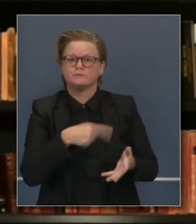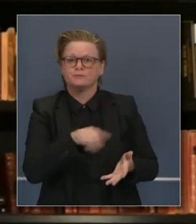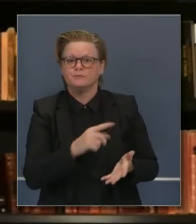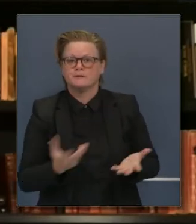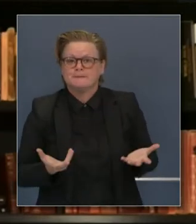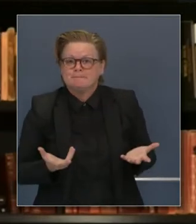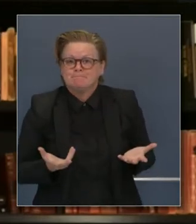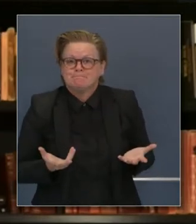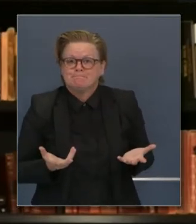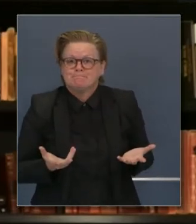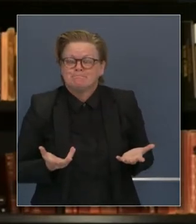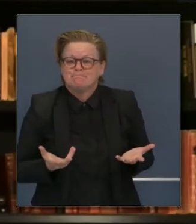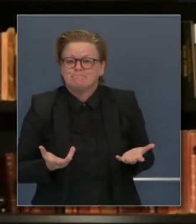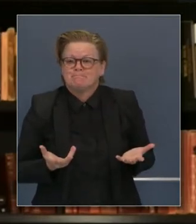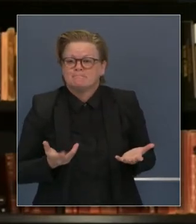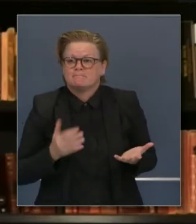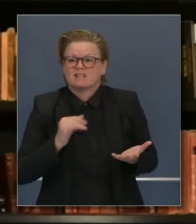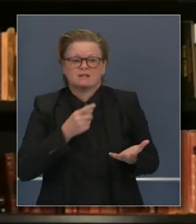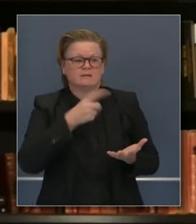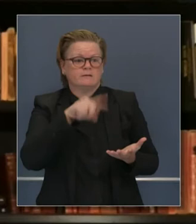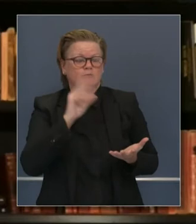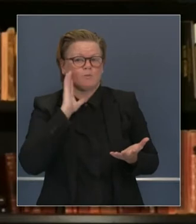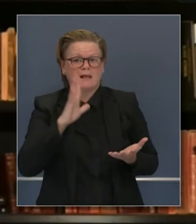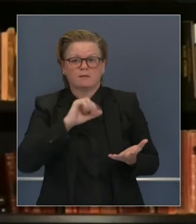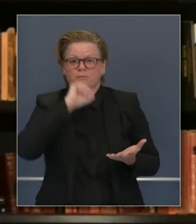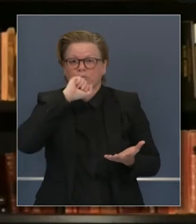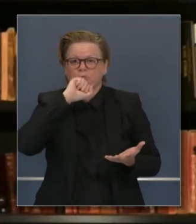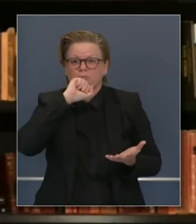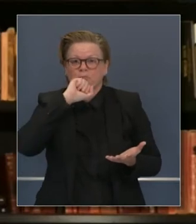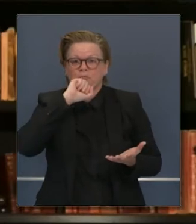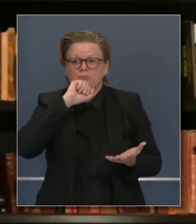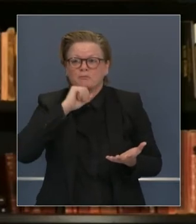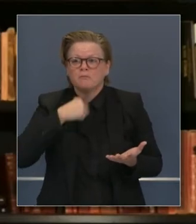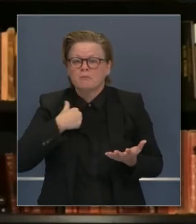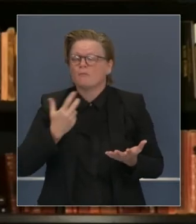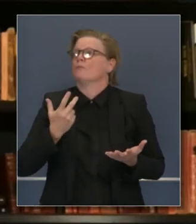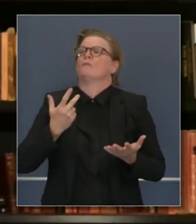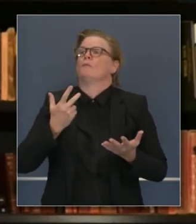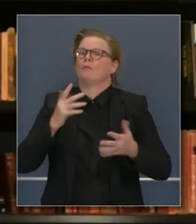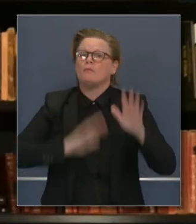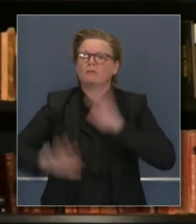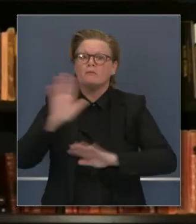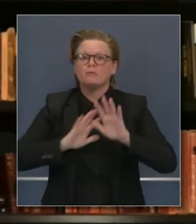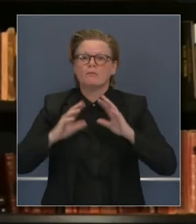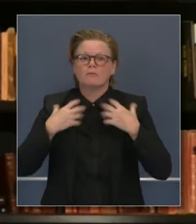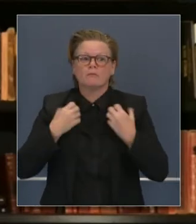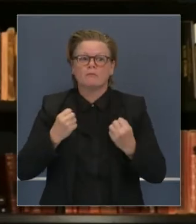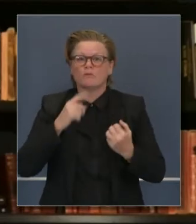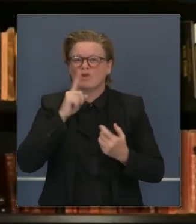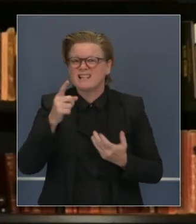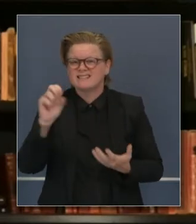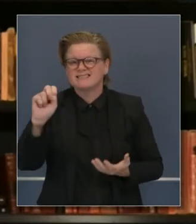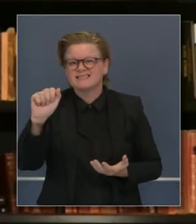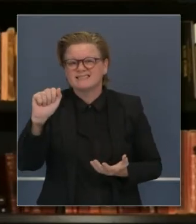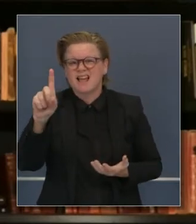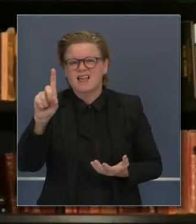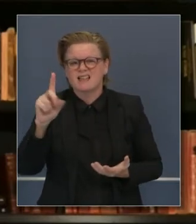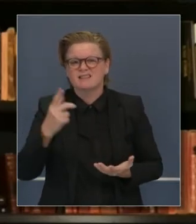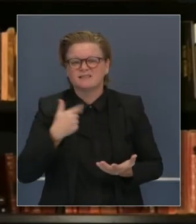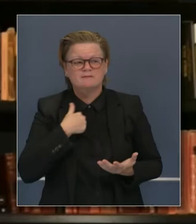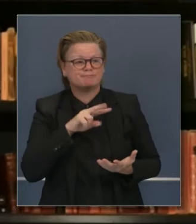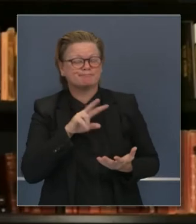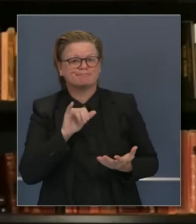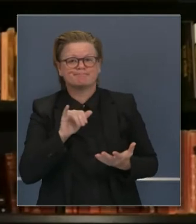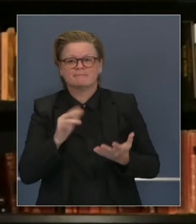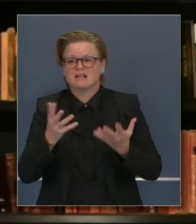y que están experimentando sus propios efectos adversos en su salud, que es desafortunado, pero